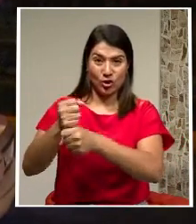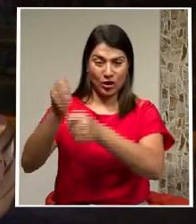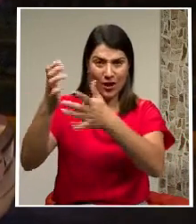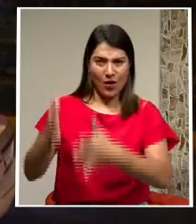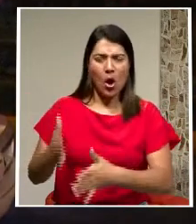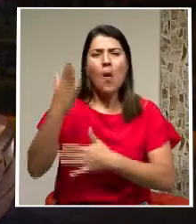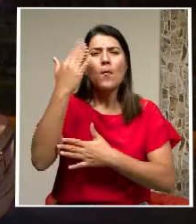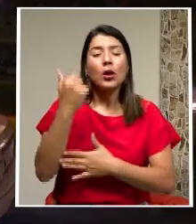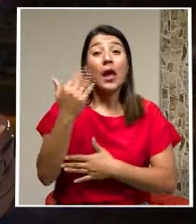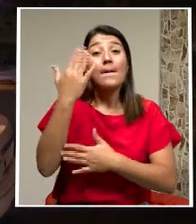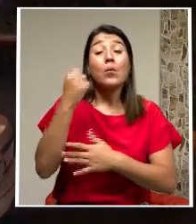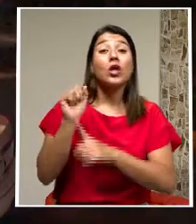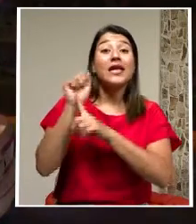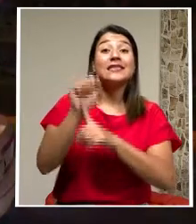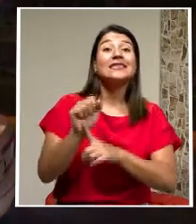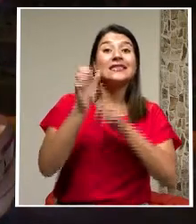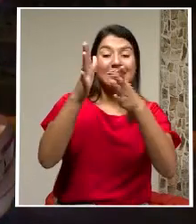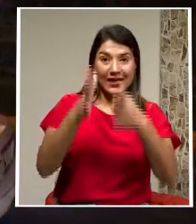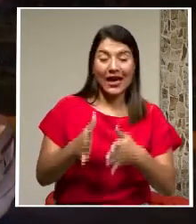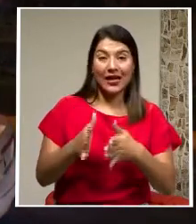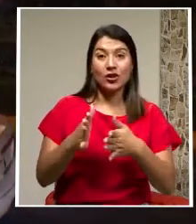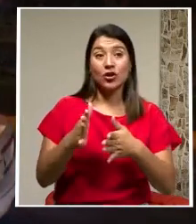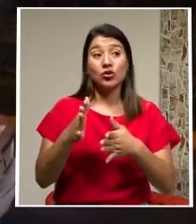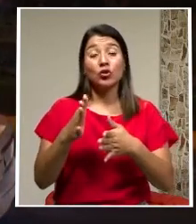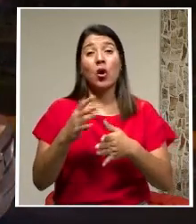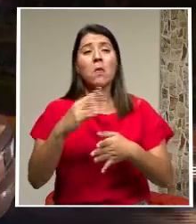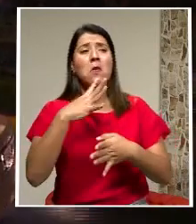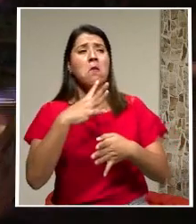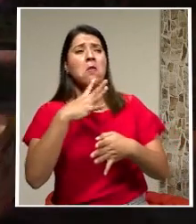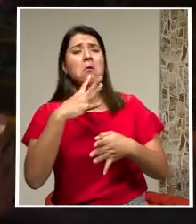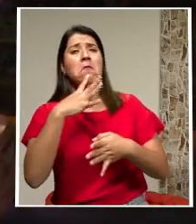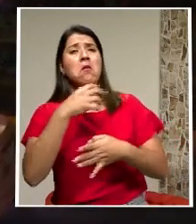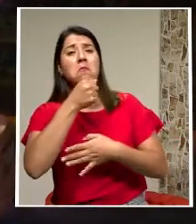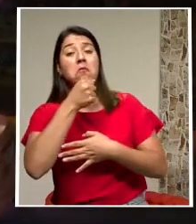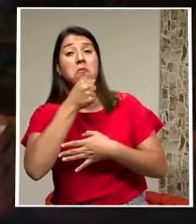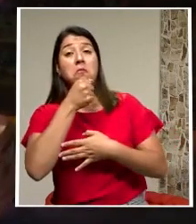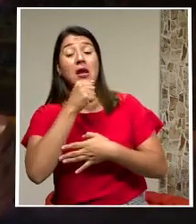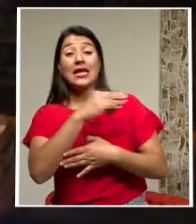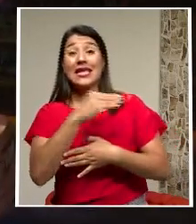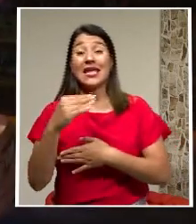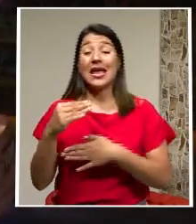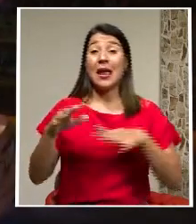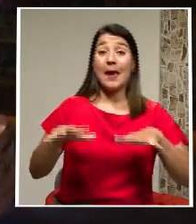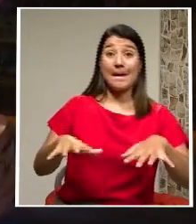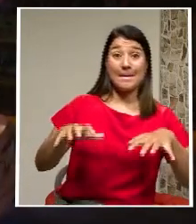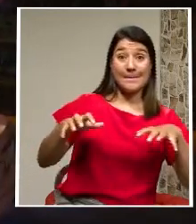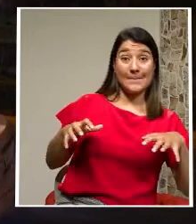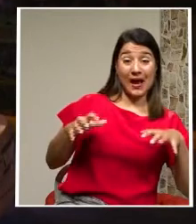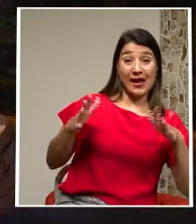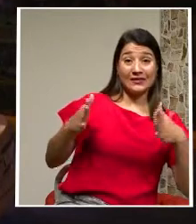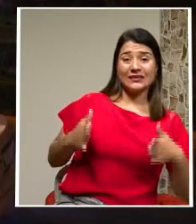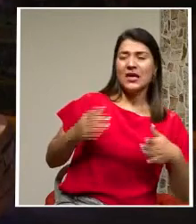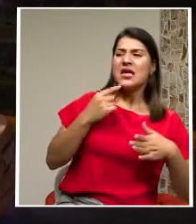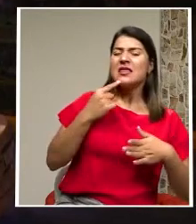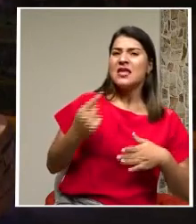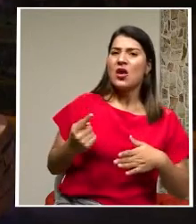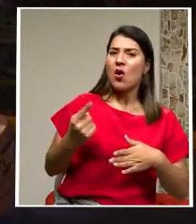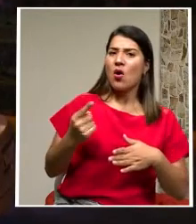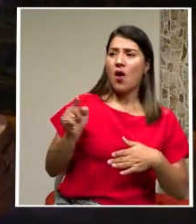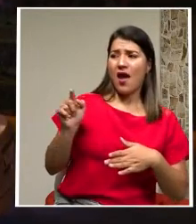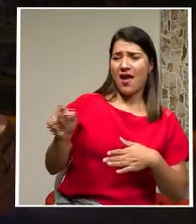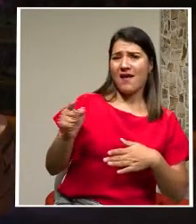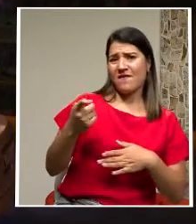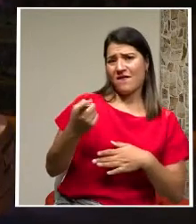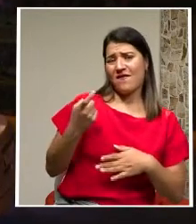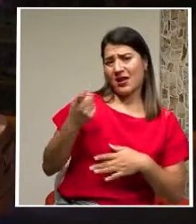declaraciones que el sindicalista ofreció a un medio de comunicación y donde la magistrada indica que se faltó el respeto por